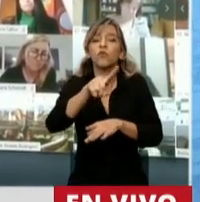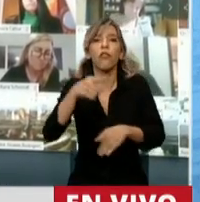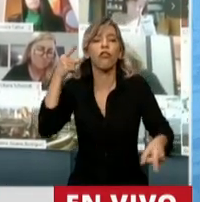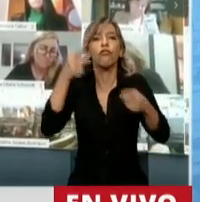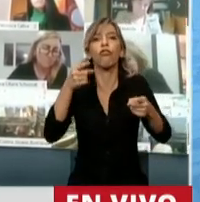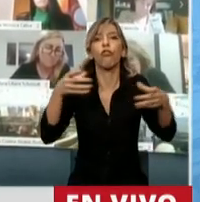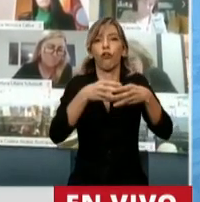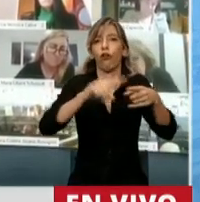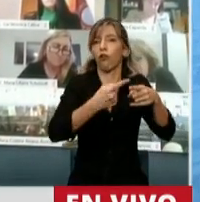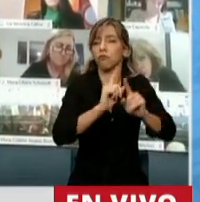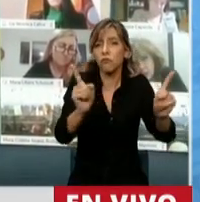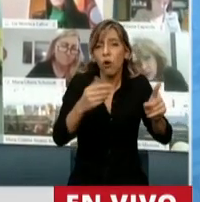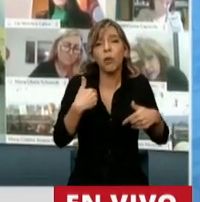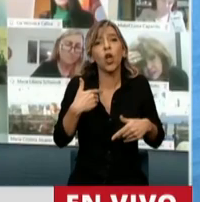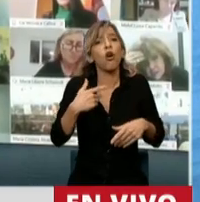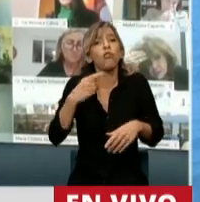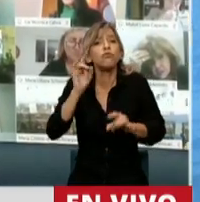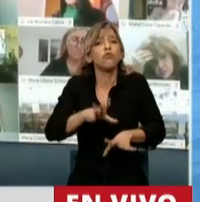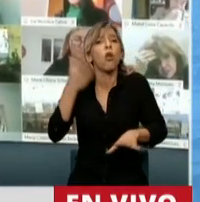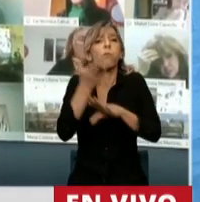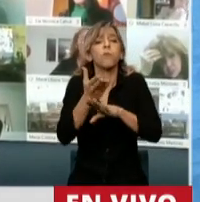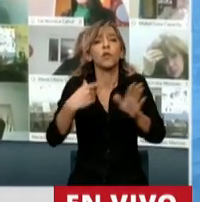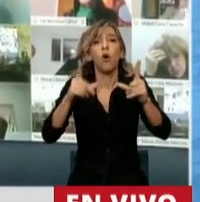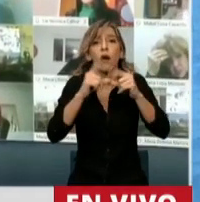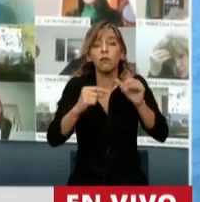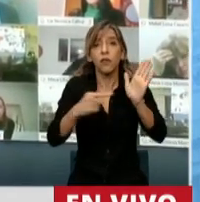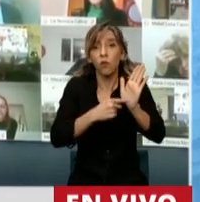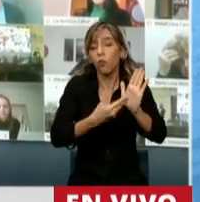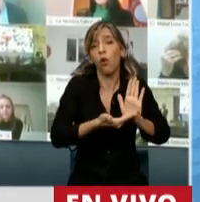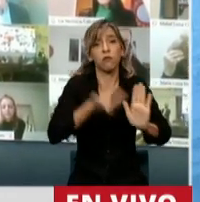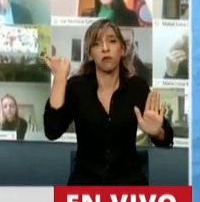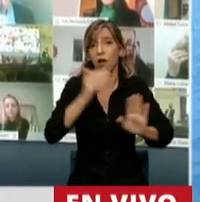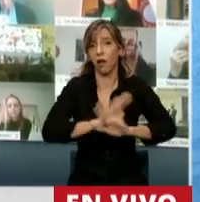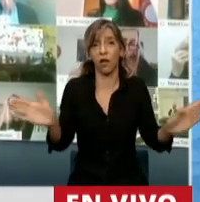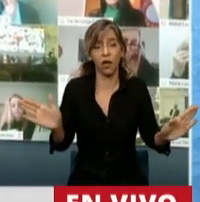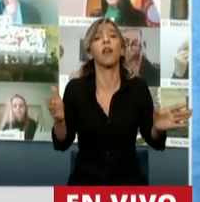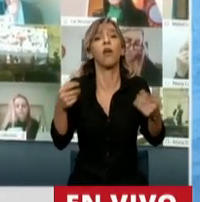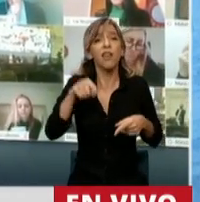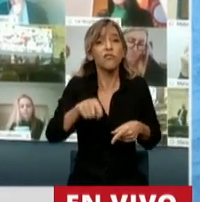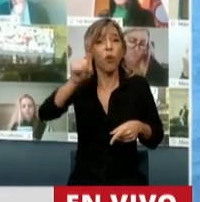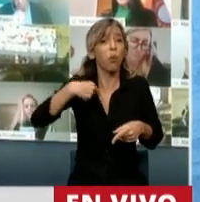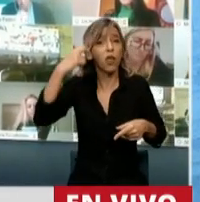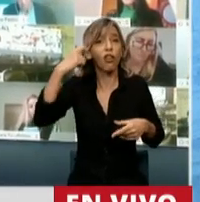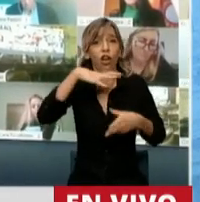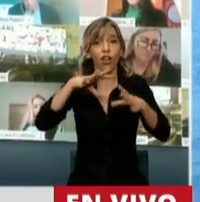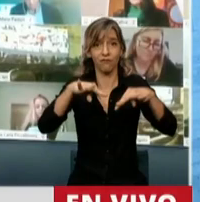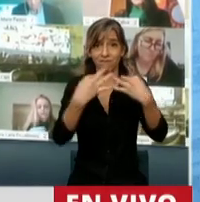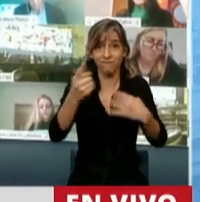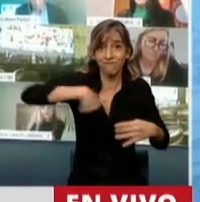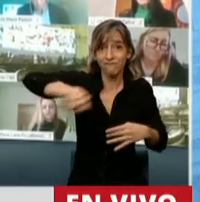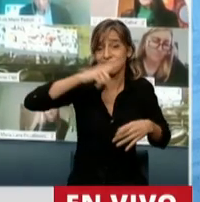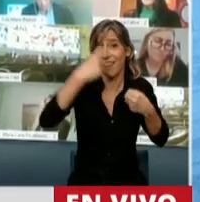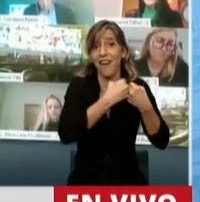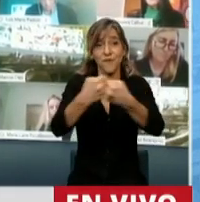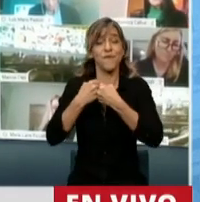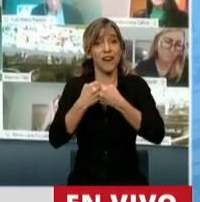retiren ese artículo que evita que el Congreso tenga una posición uniforme. Retiren el artículo 11 es un pedido, no es una condena ni